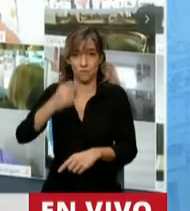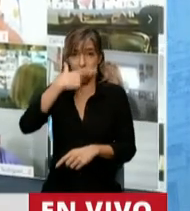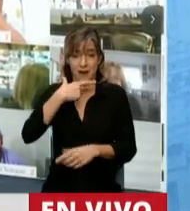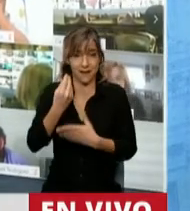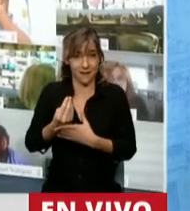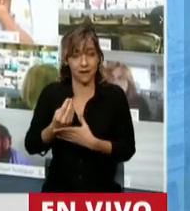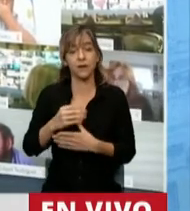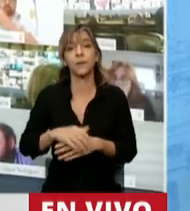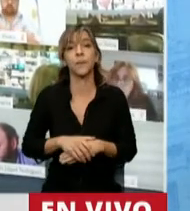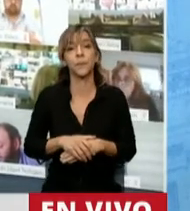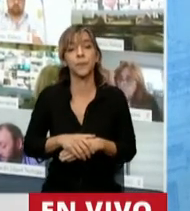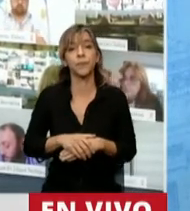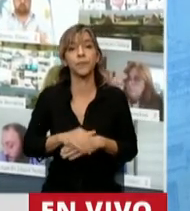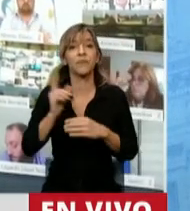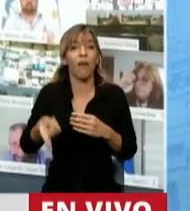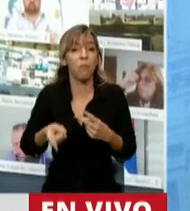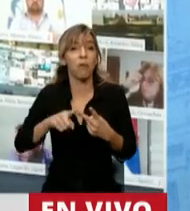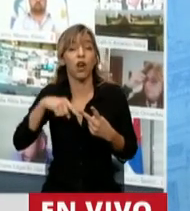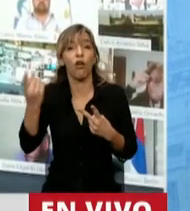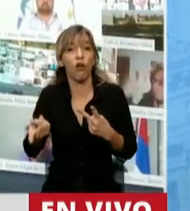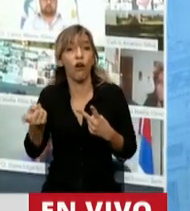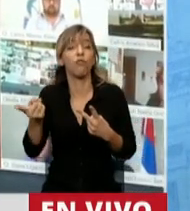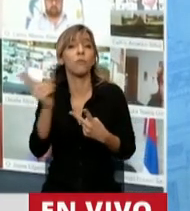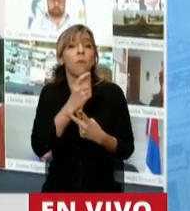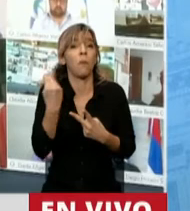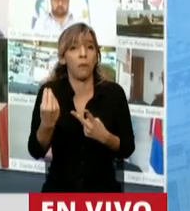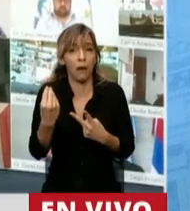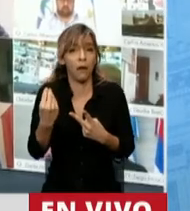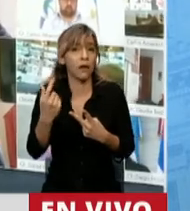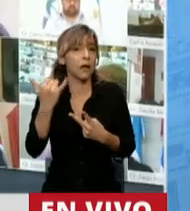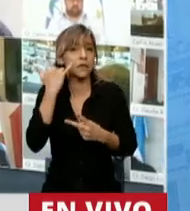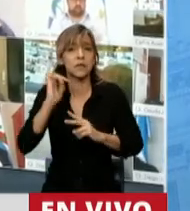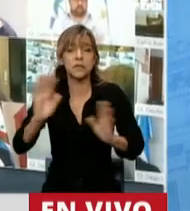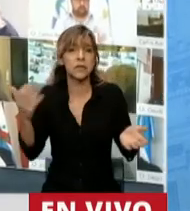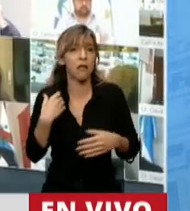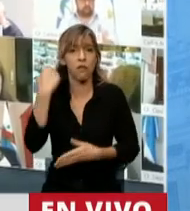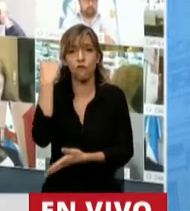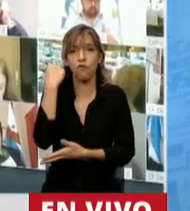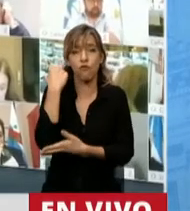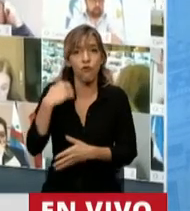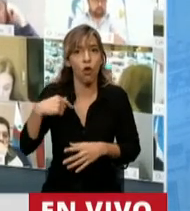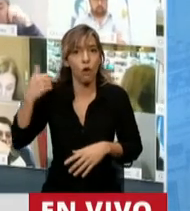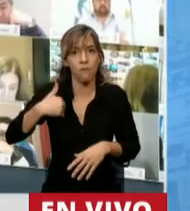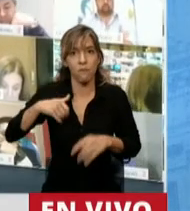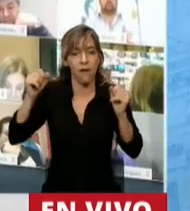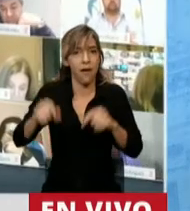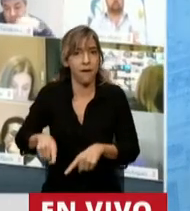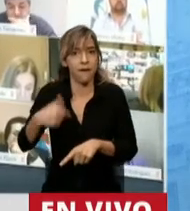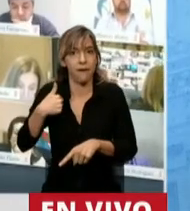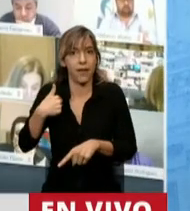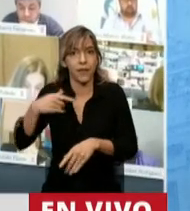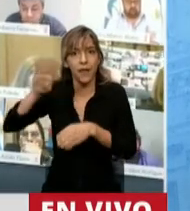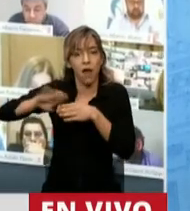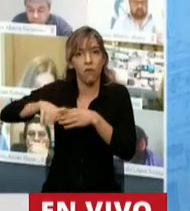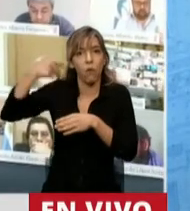Y la otra, en definitiva, tenía que ver con los compromisos económicos que debía afrontar nuestro país, hechos que no se